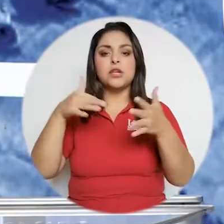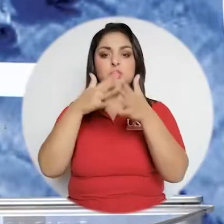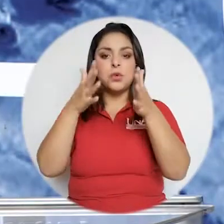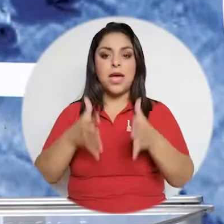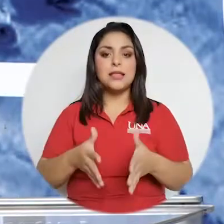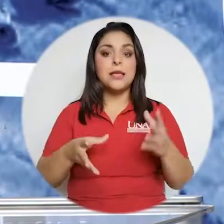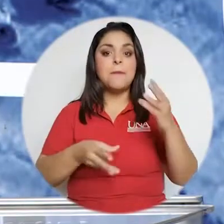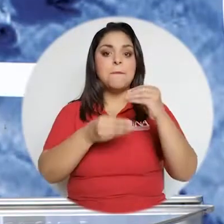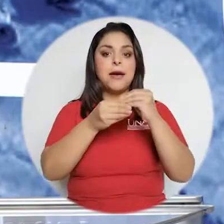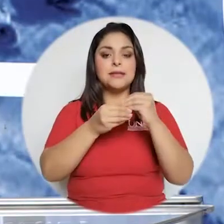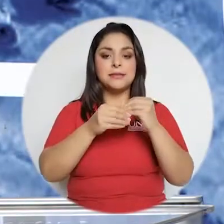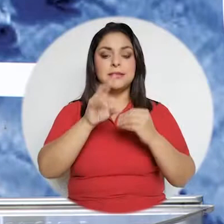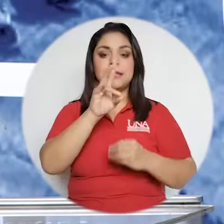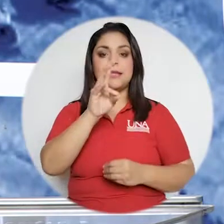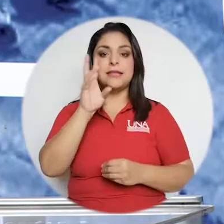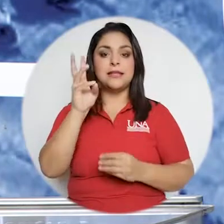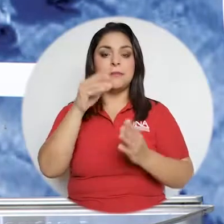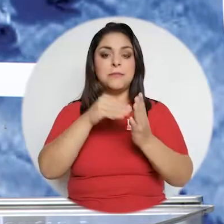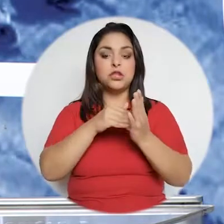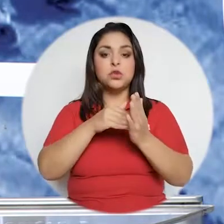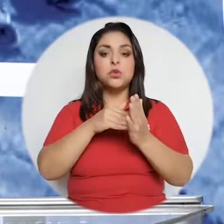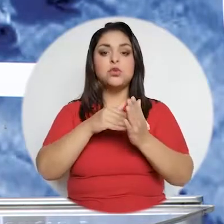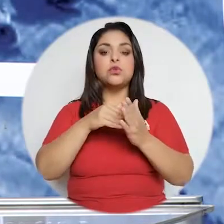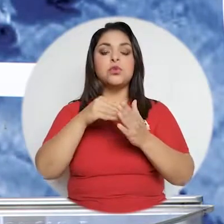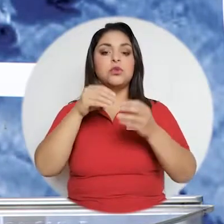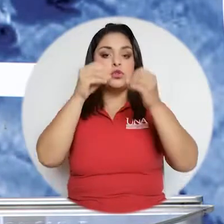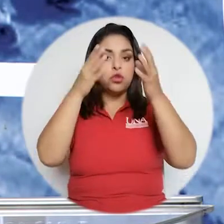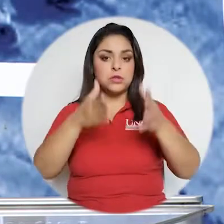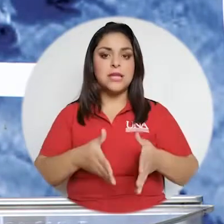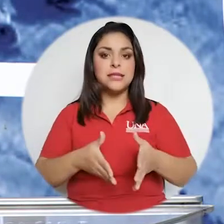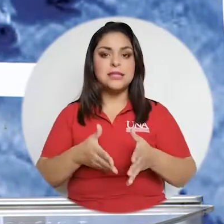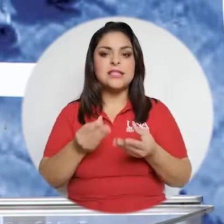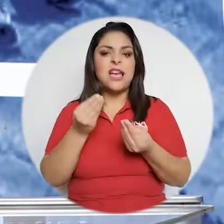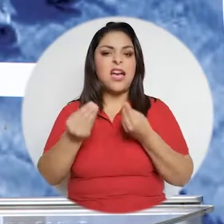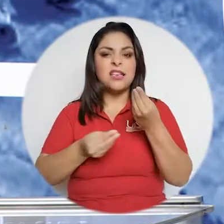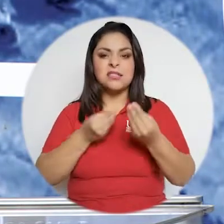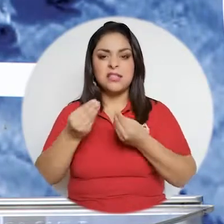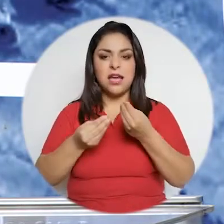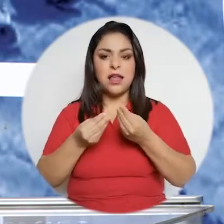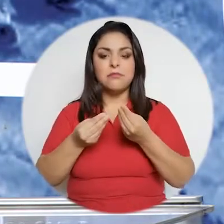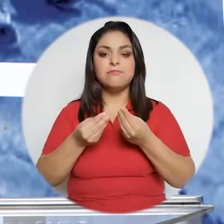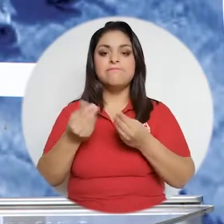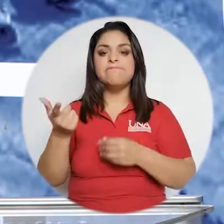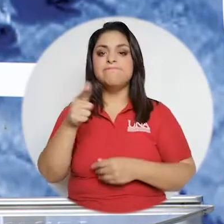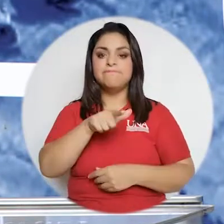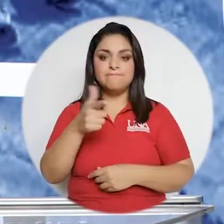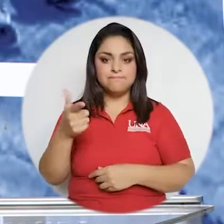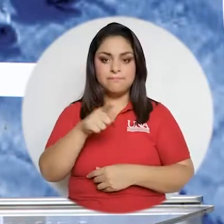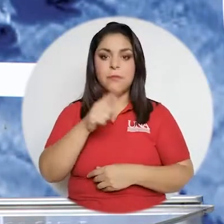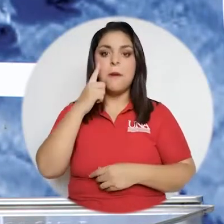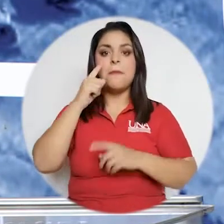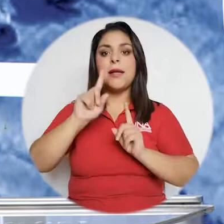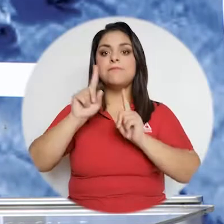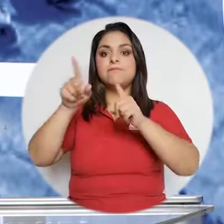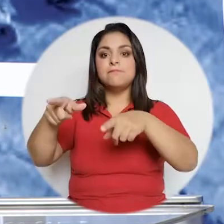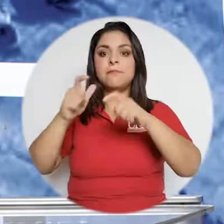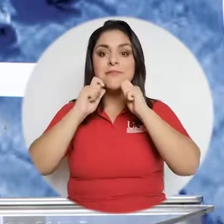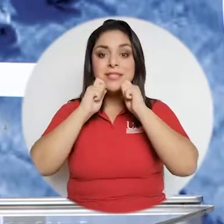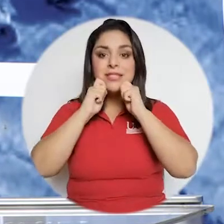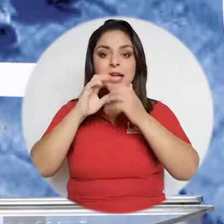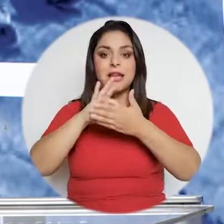.000 docentes retornaran a una modalidad semipresencial en escuelas y colegios.